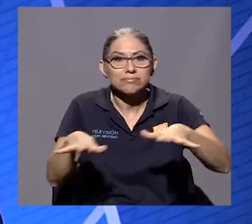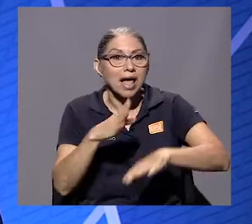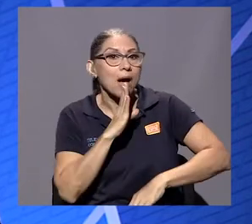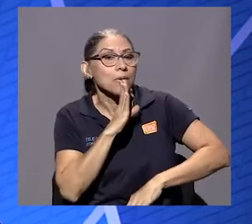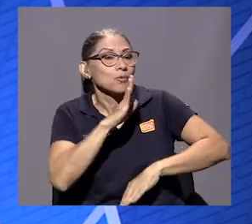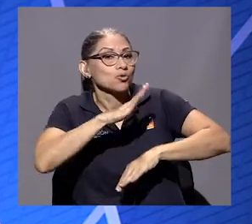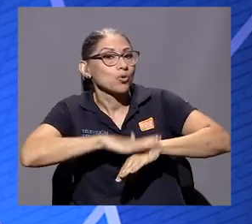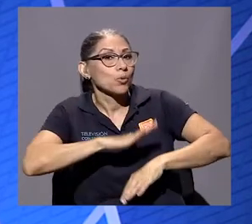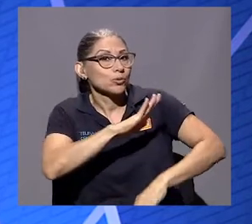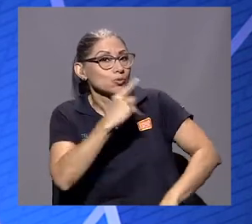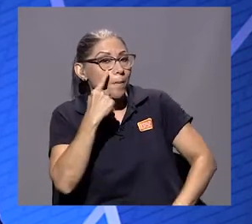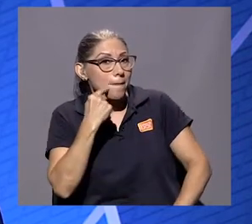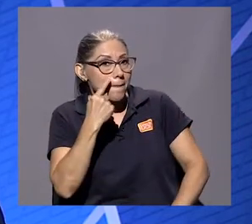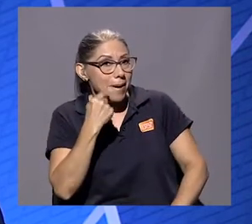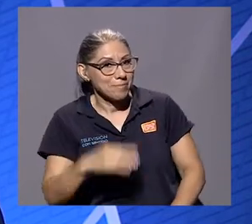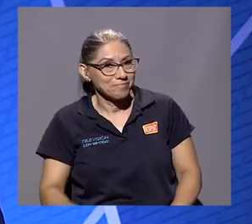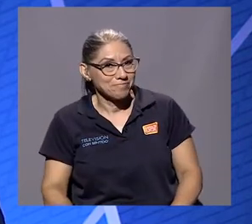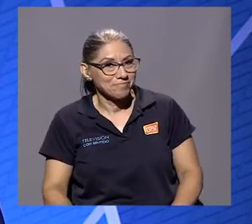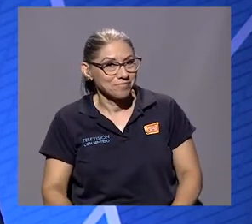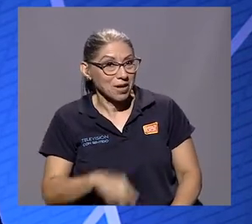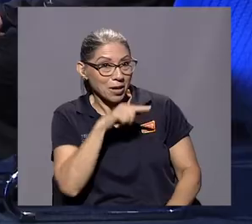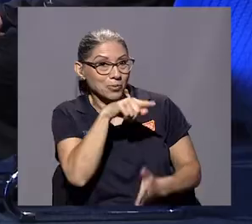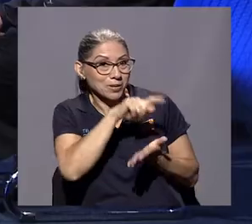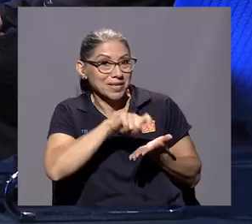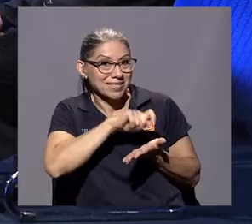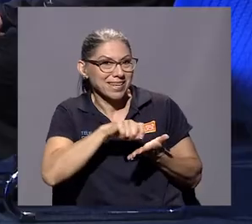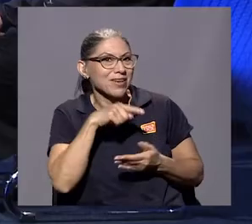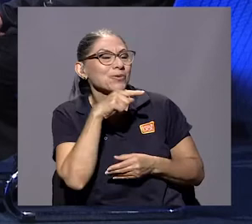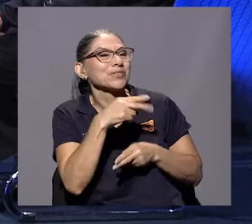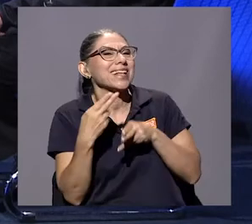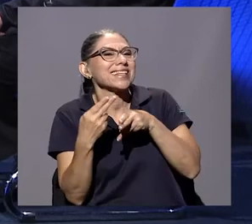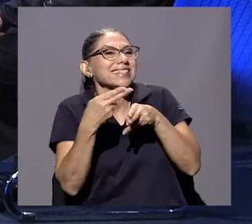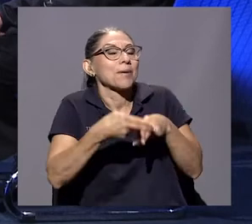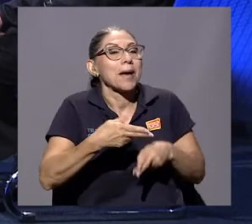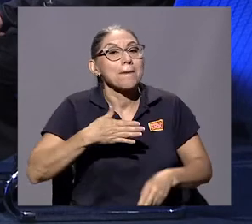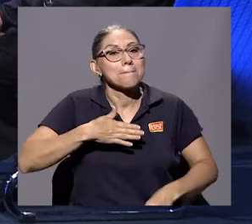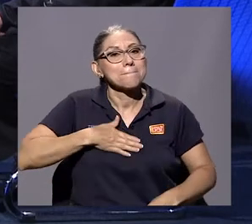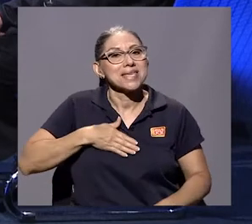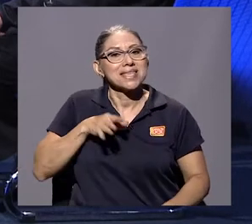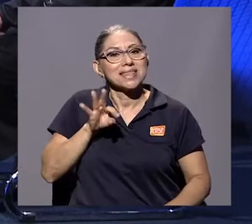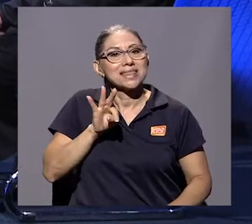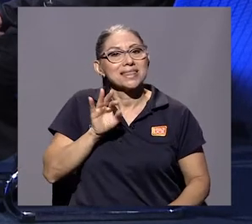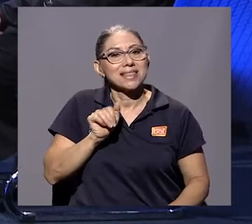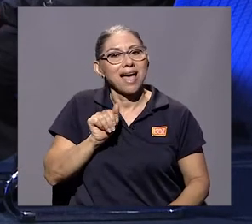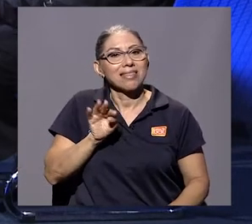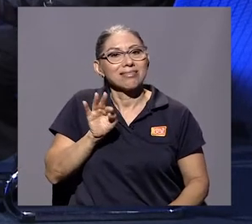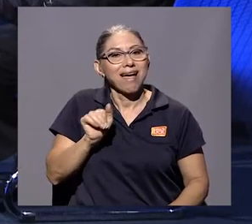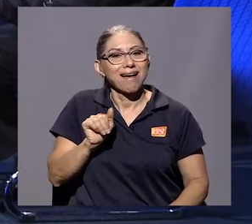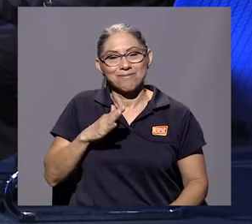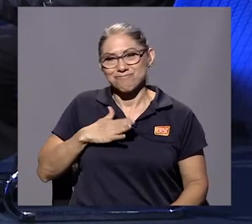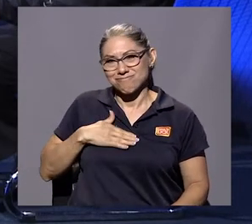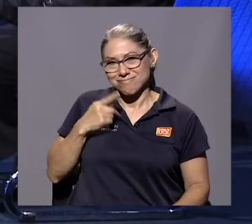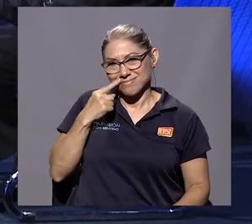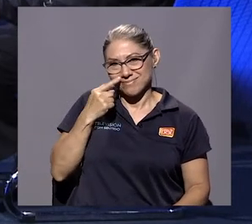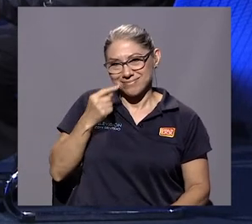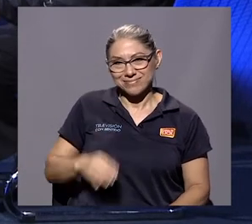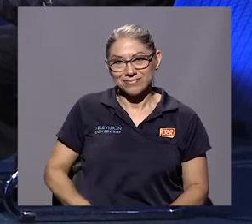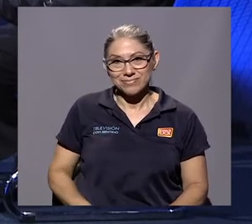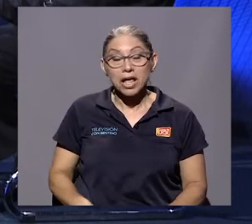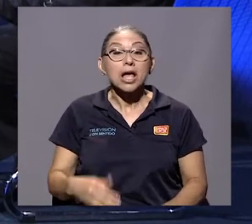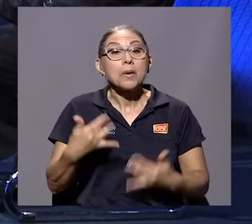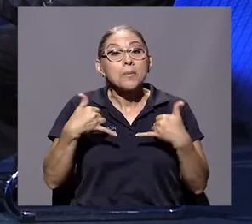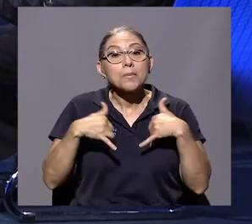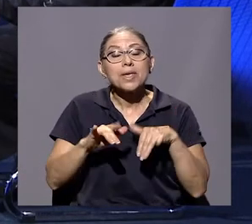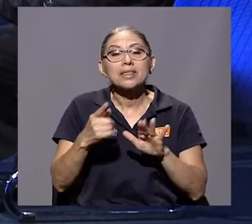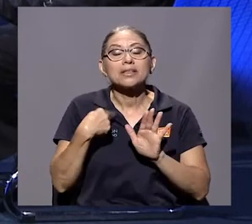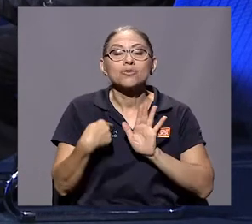Hablemos de su papá, que es uno de los protagonistas, a le llama inclusive mi tata en el texto, mientras yo voy a enseñar algunas